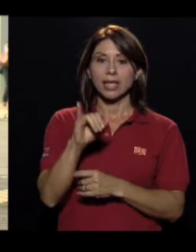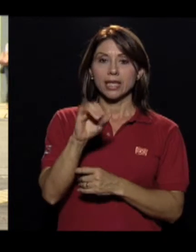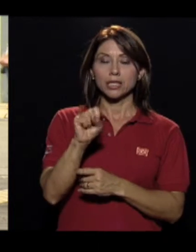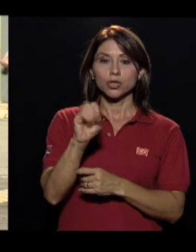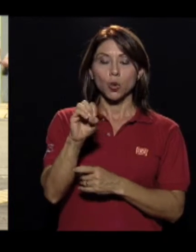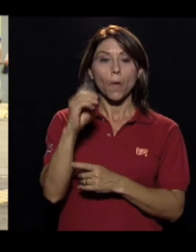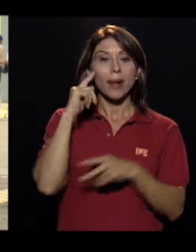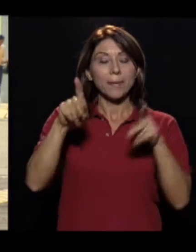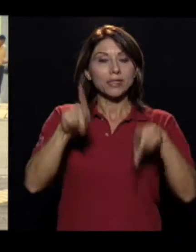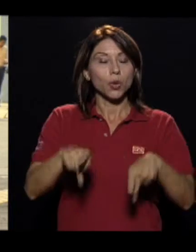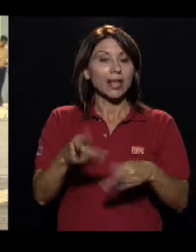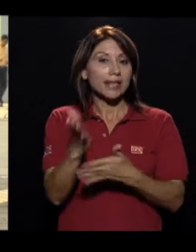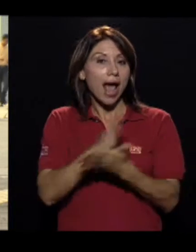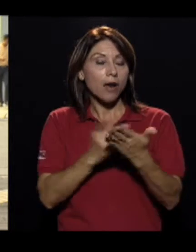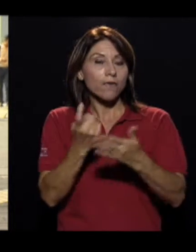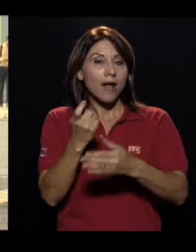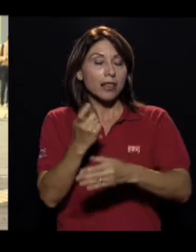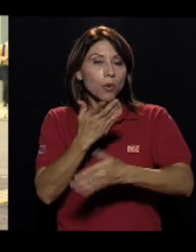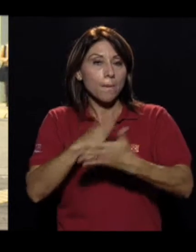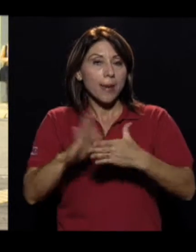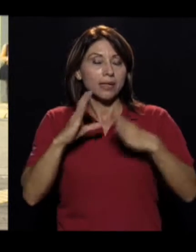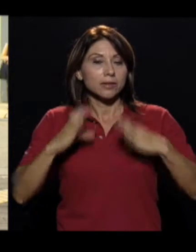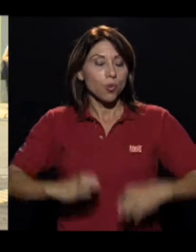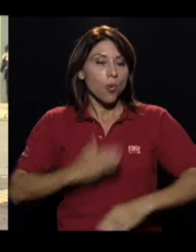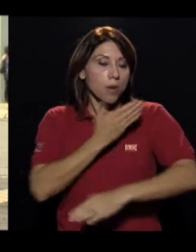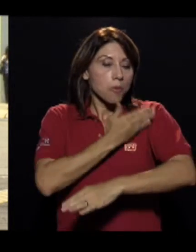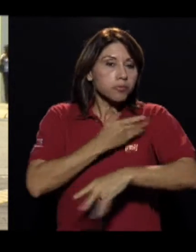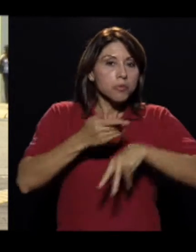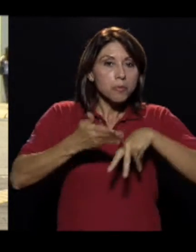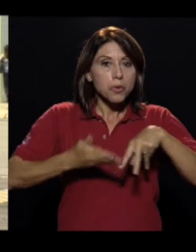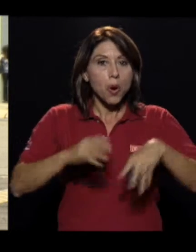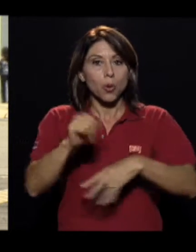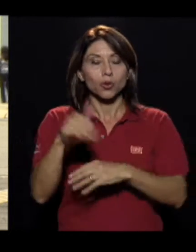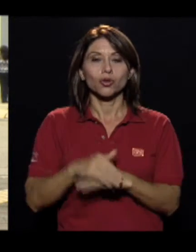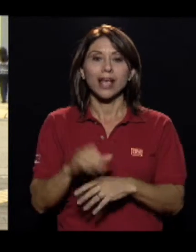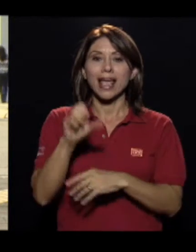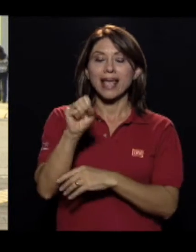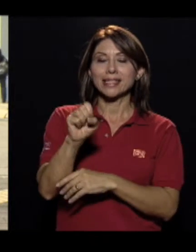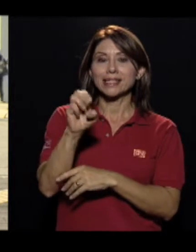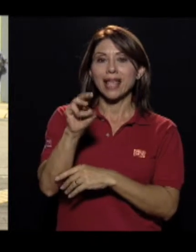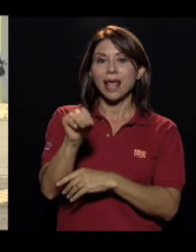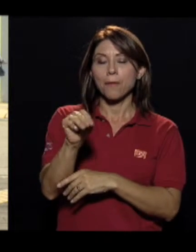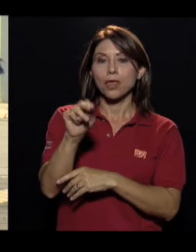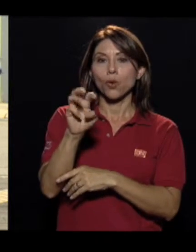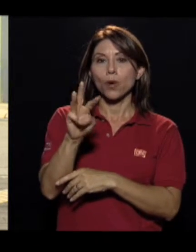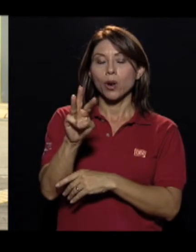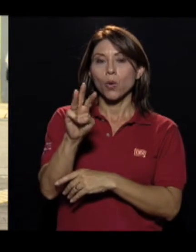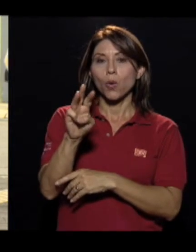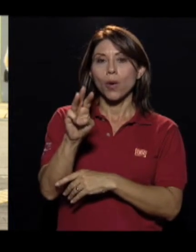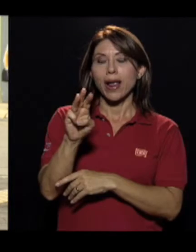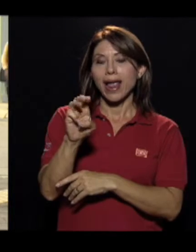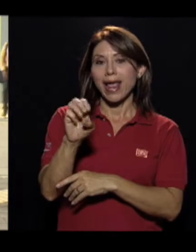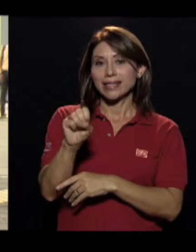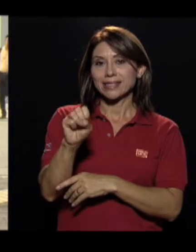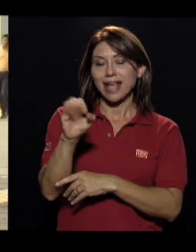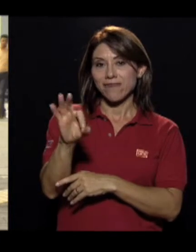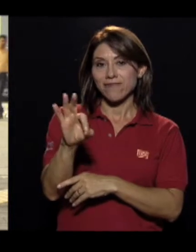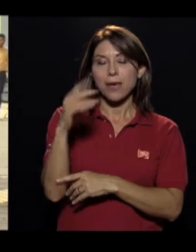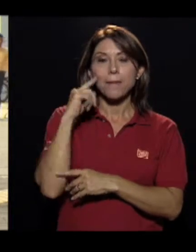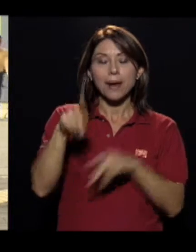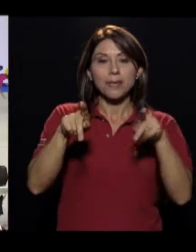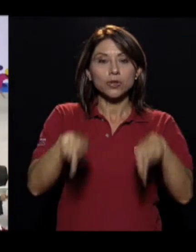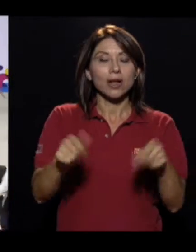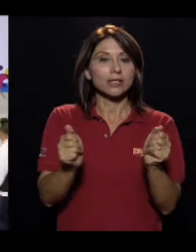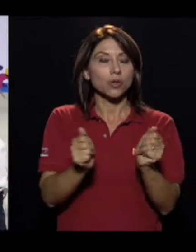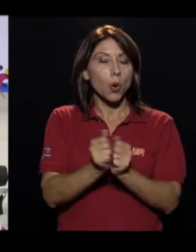que es para amputados y otros, y el ISMWSF, que es para los lesionados medulares.